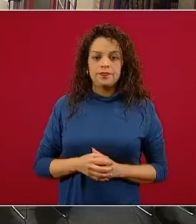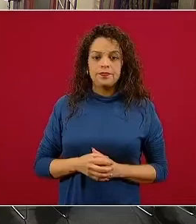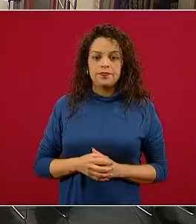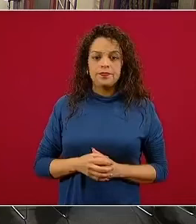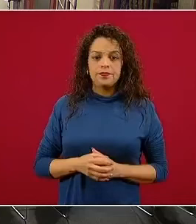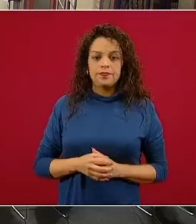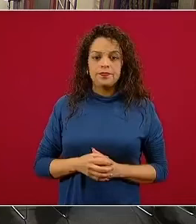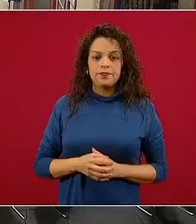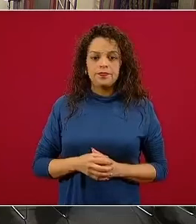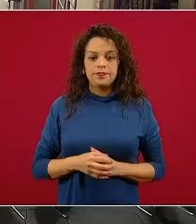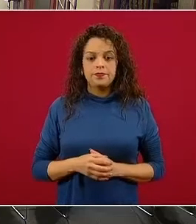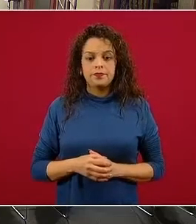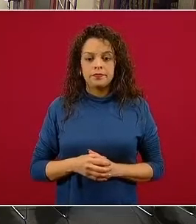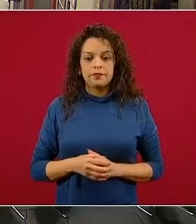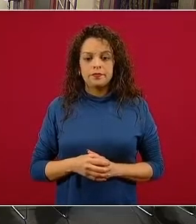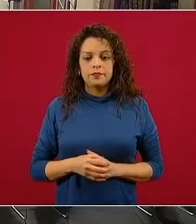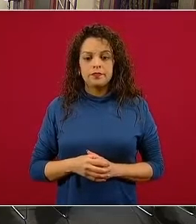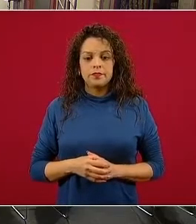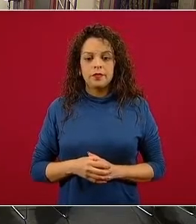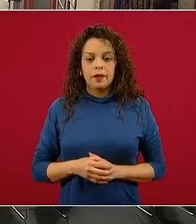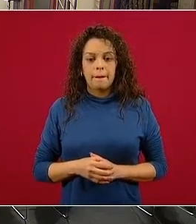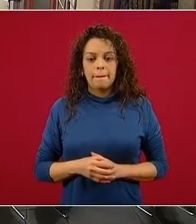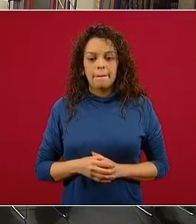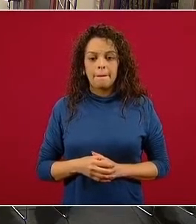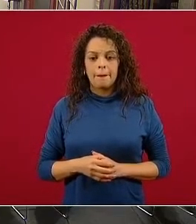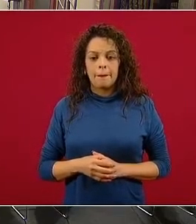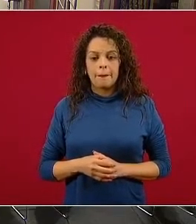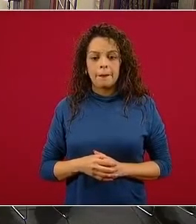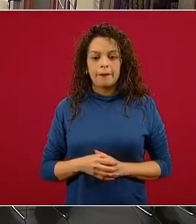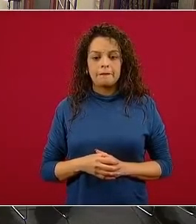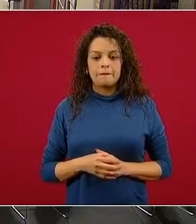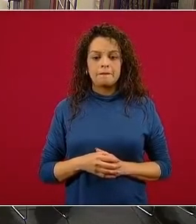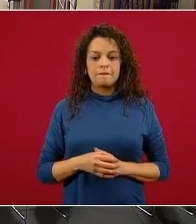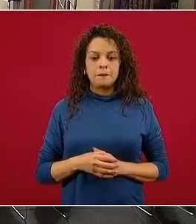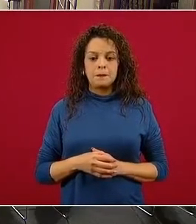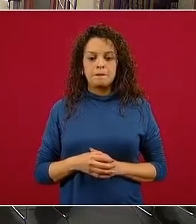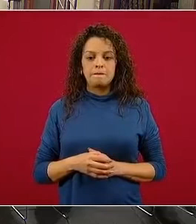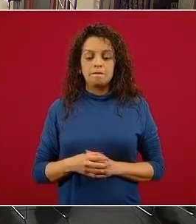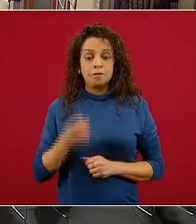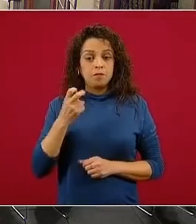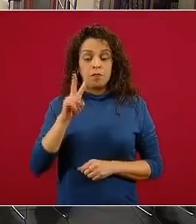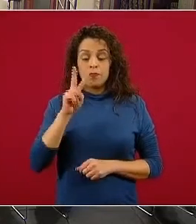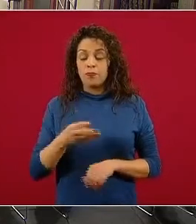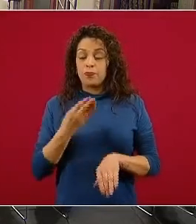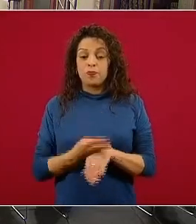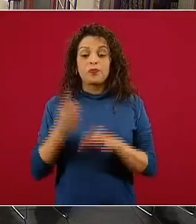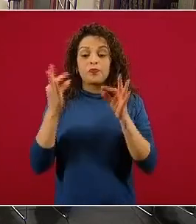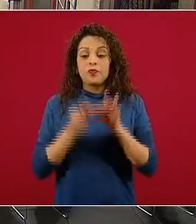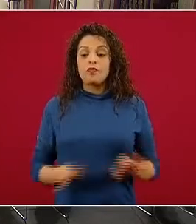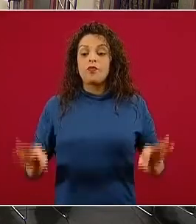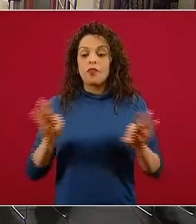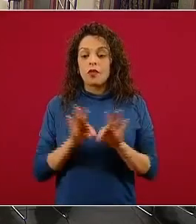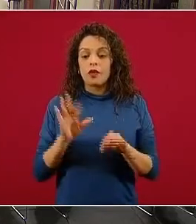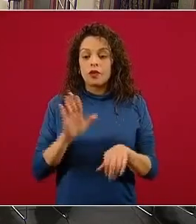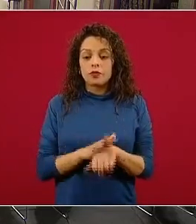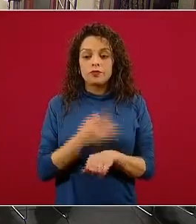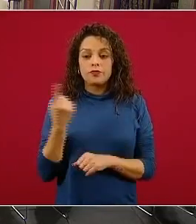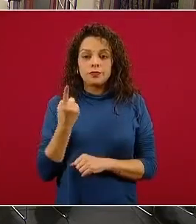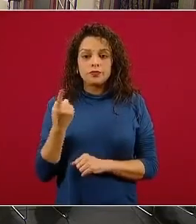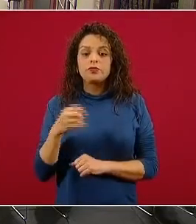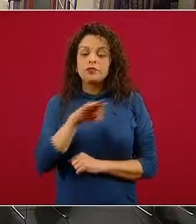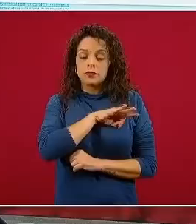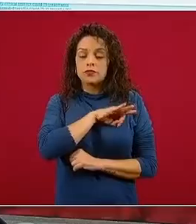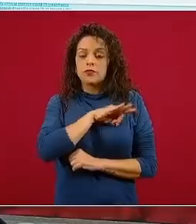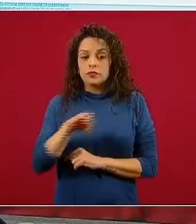Siguiente diapositiva, y que es muy importante porque ha permitido